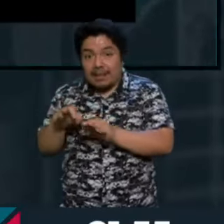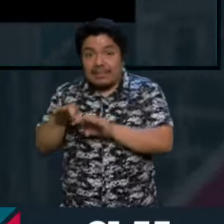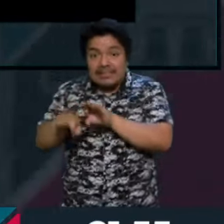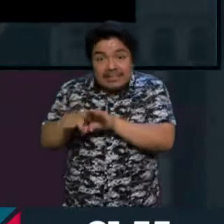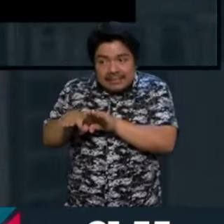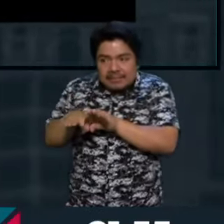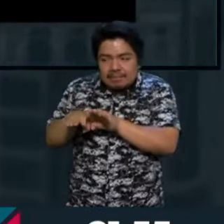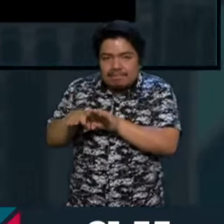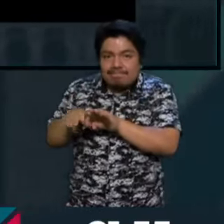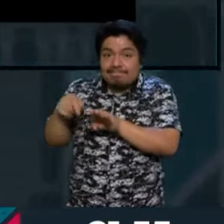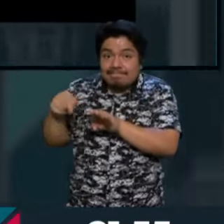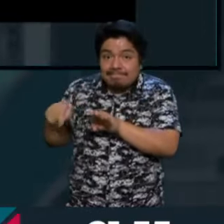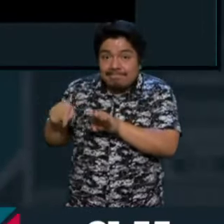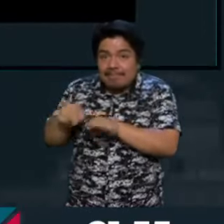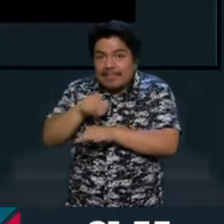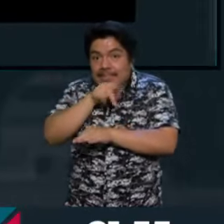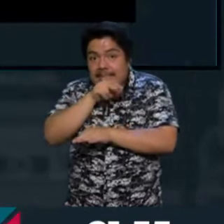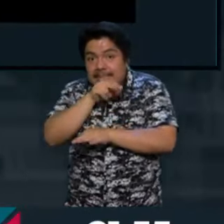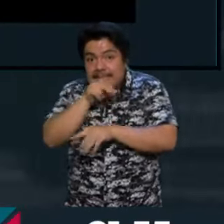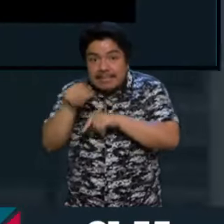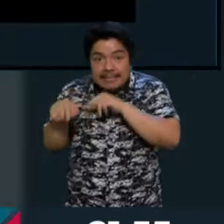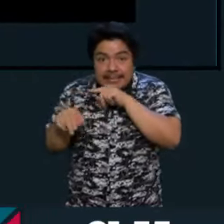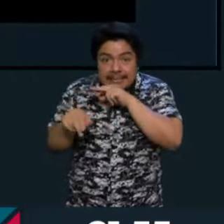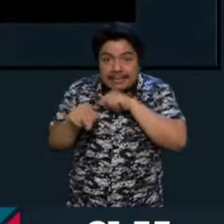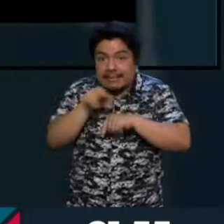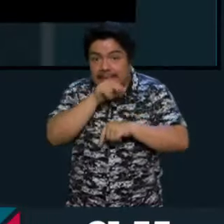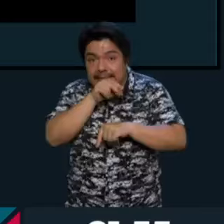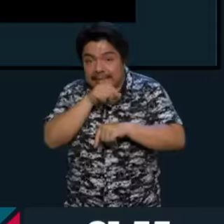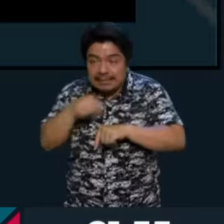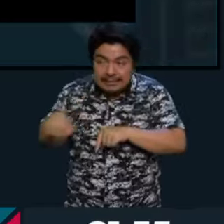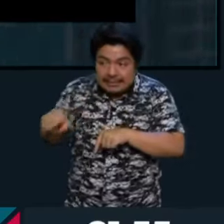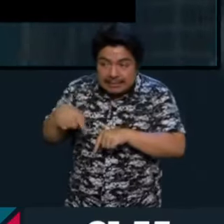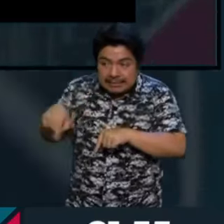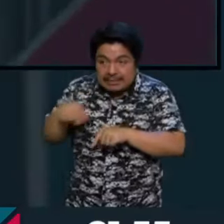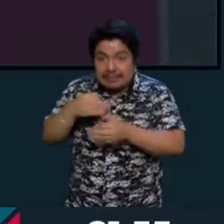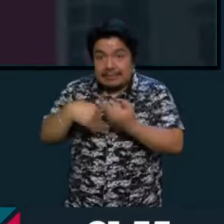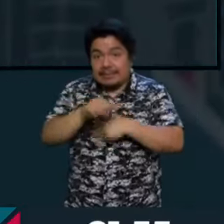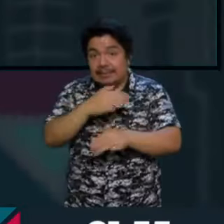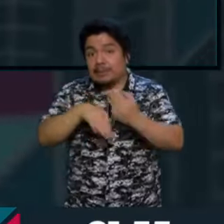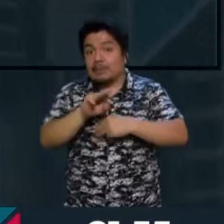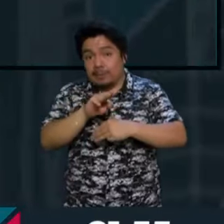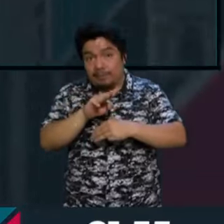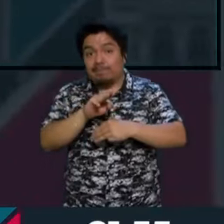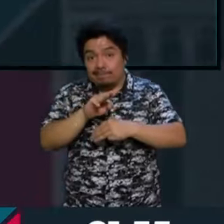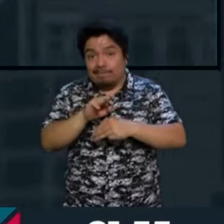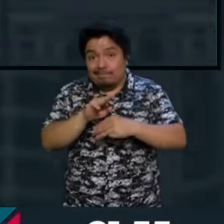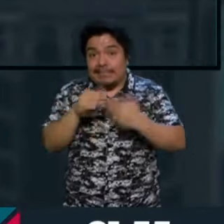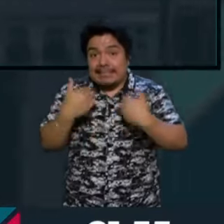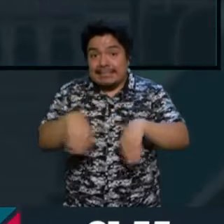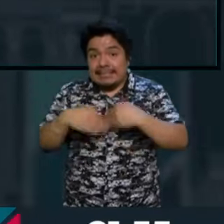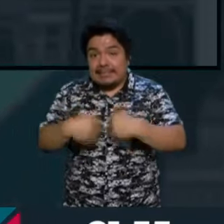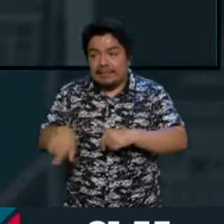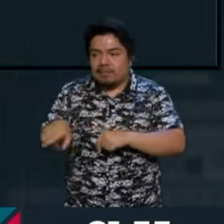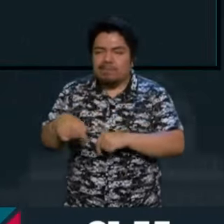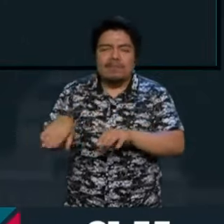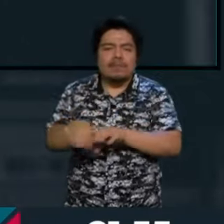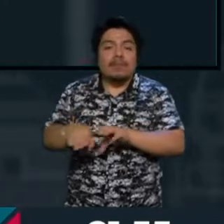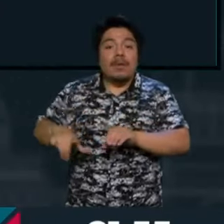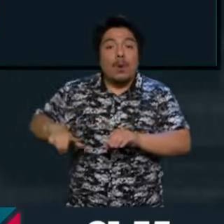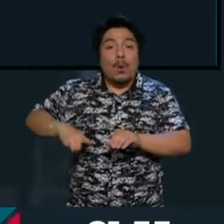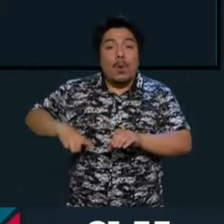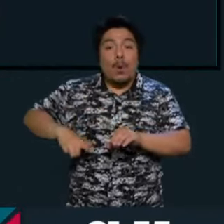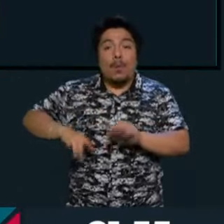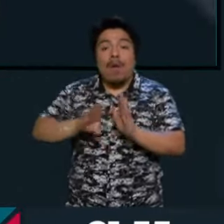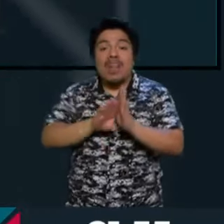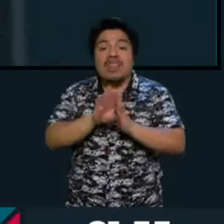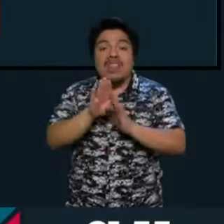hay una enorme preocupación por parte de estos sectores a nivel global, de la presencia de gobiernos